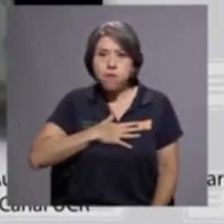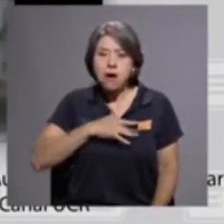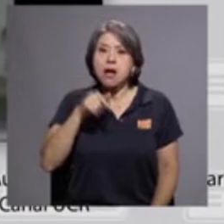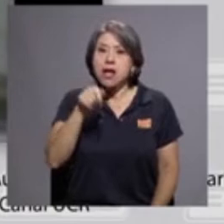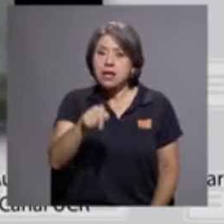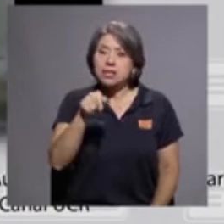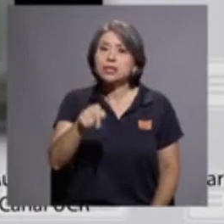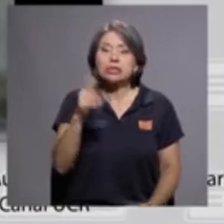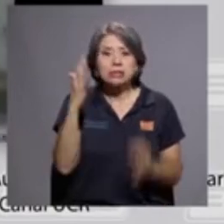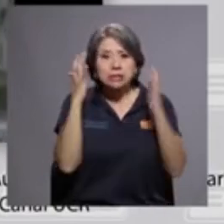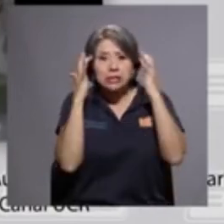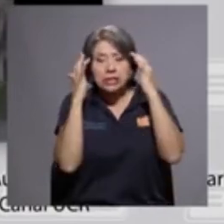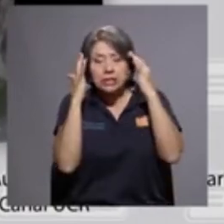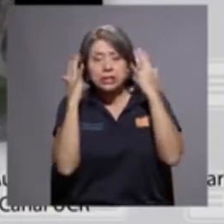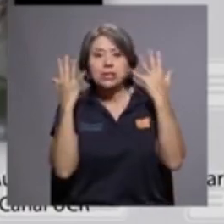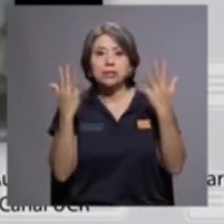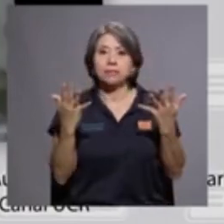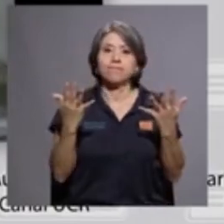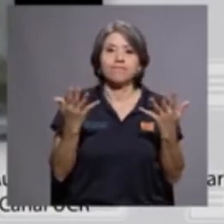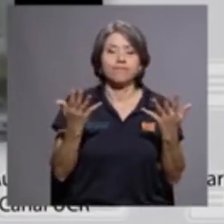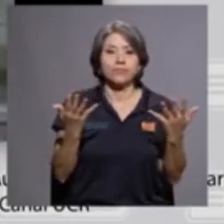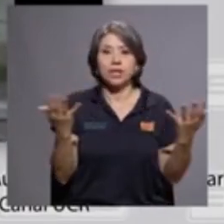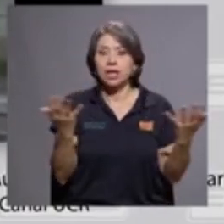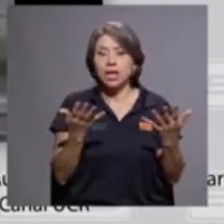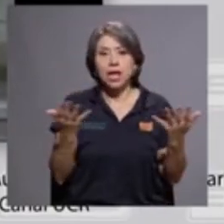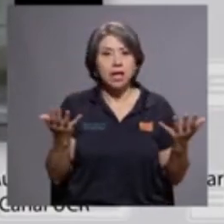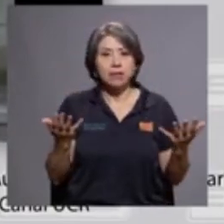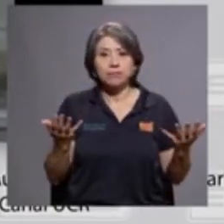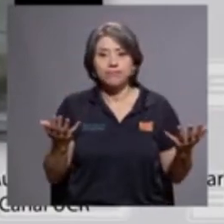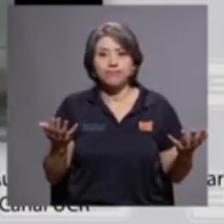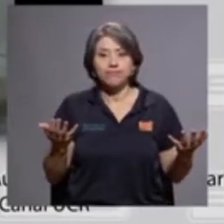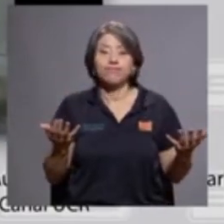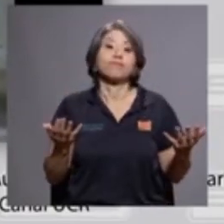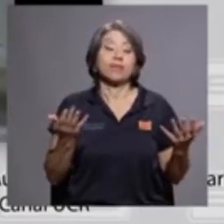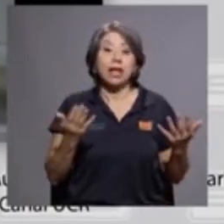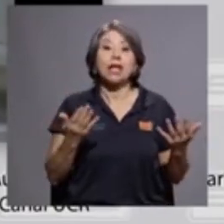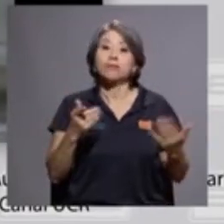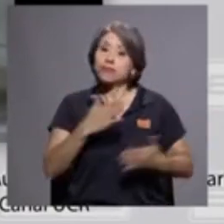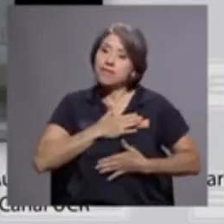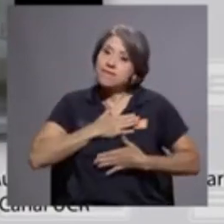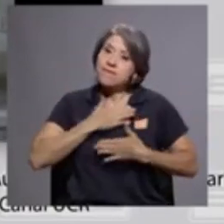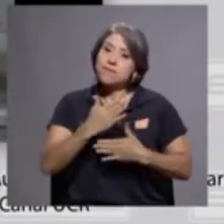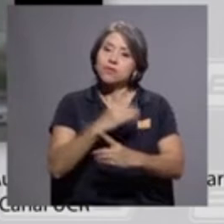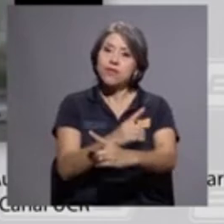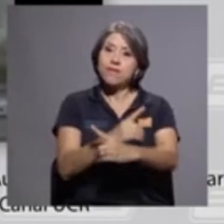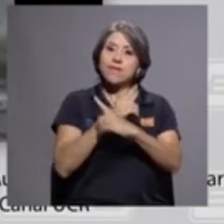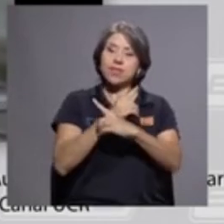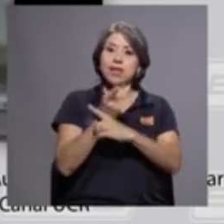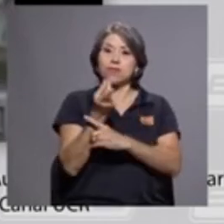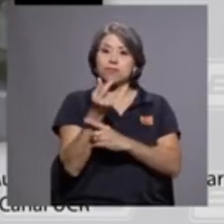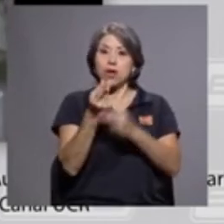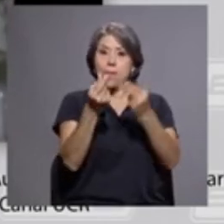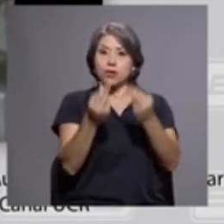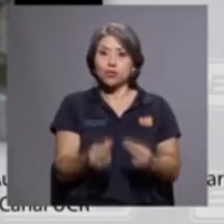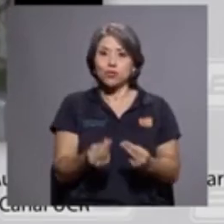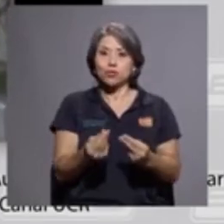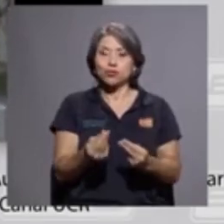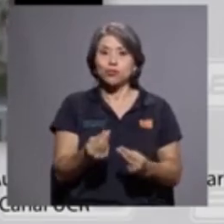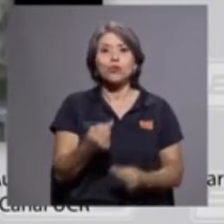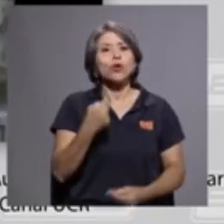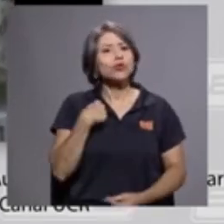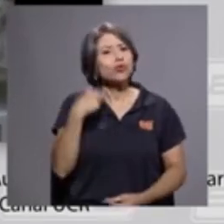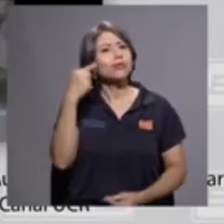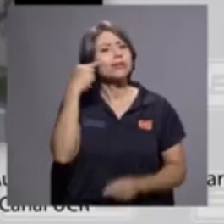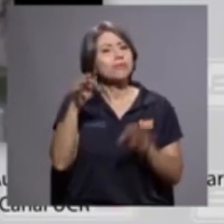movimiento preocupado, un movimiento que va a estar dispuesto a defender el presupuesto. Así que me parece